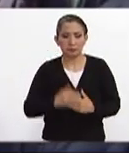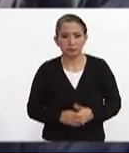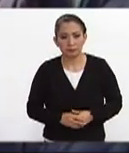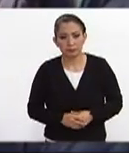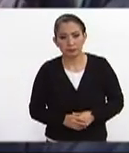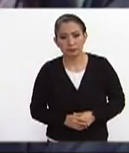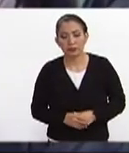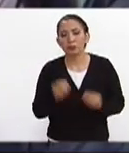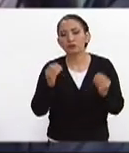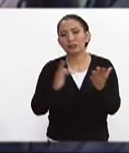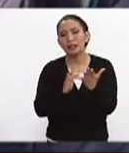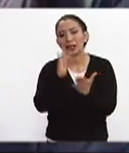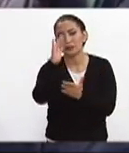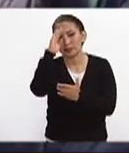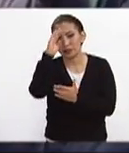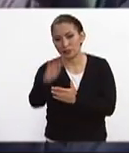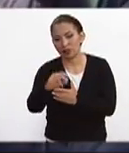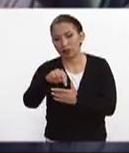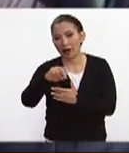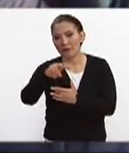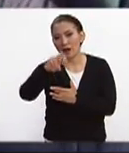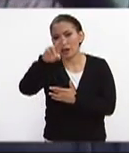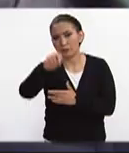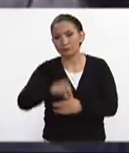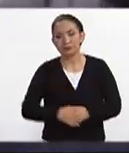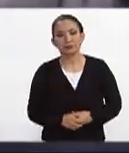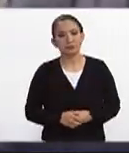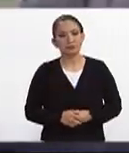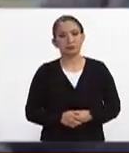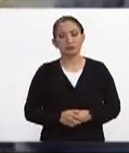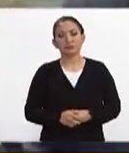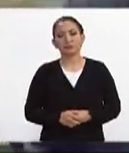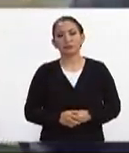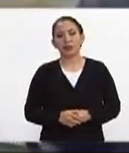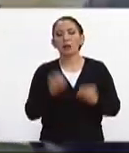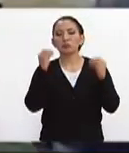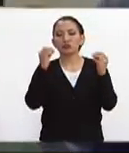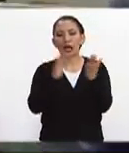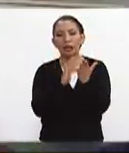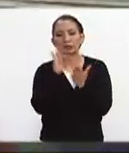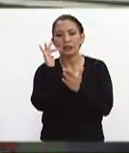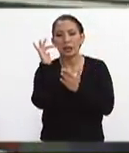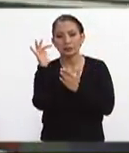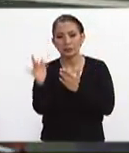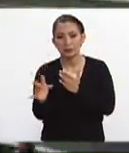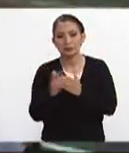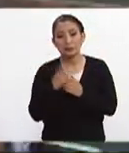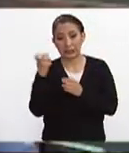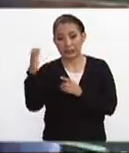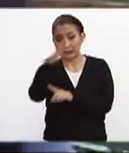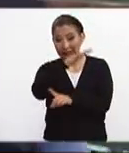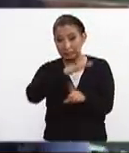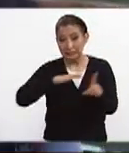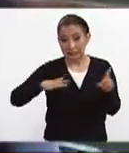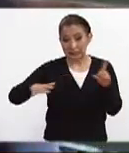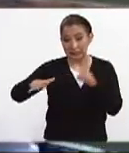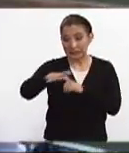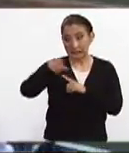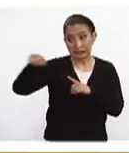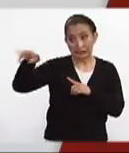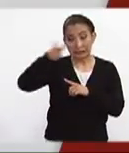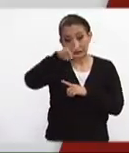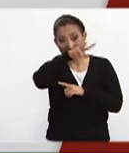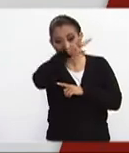pues muchas gracias pues Jackie muchísimas gracias este es panorama este es el